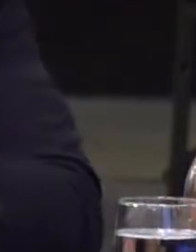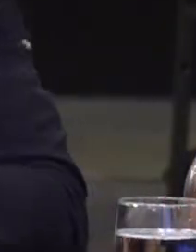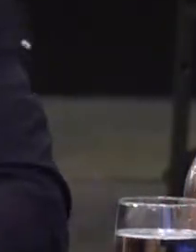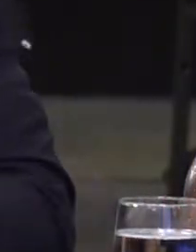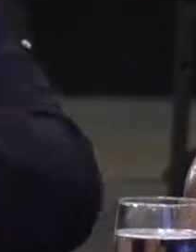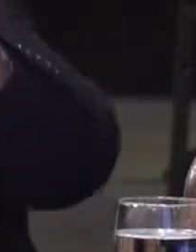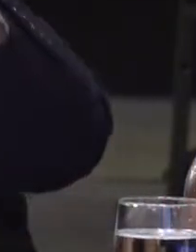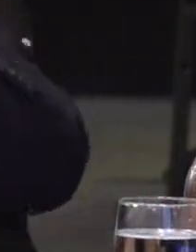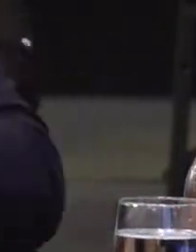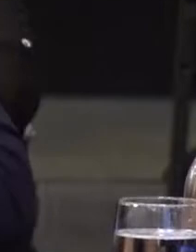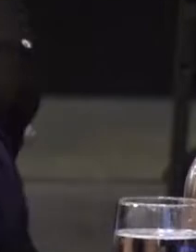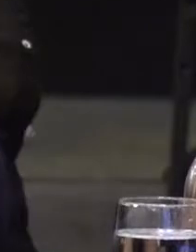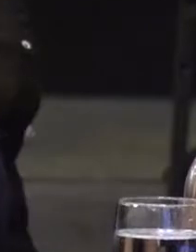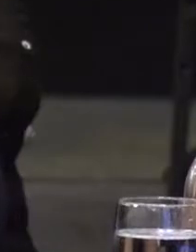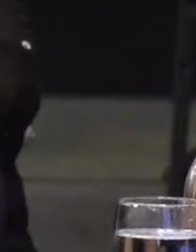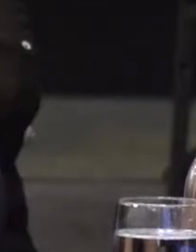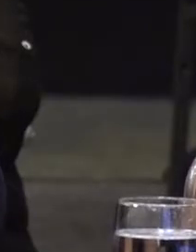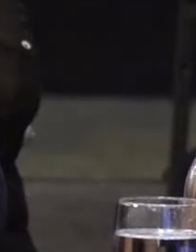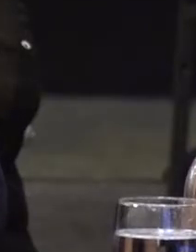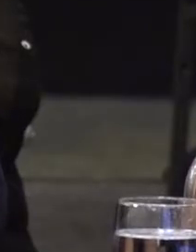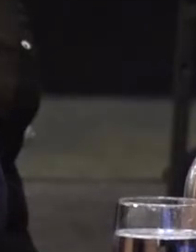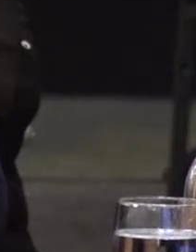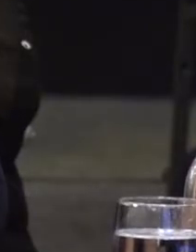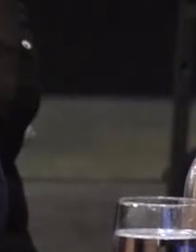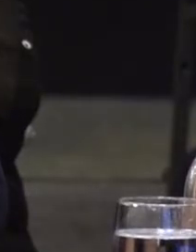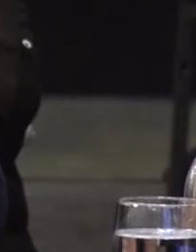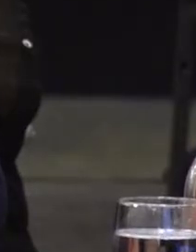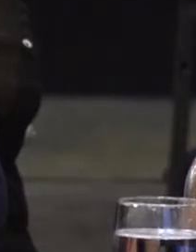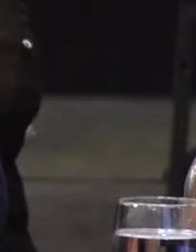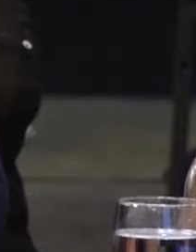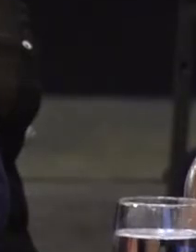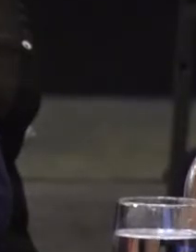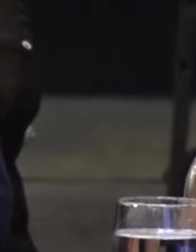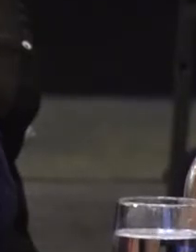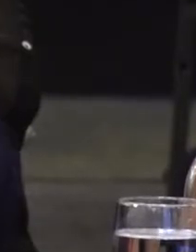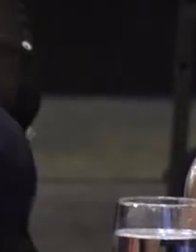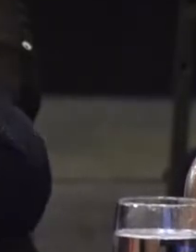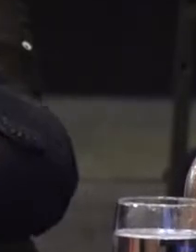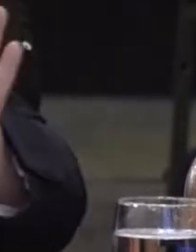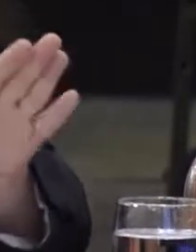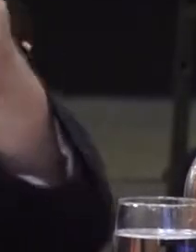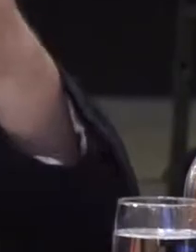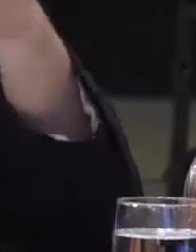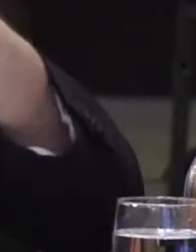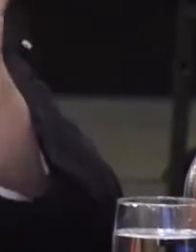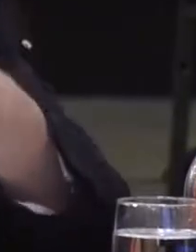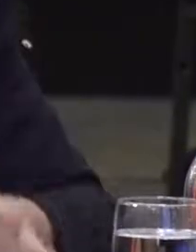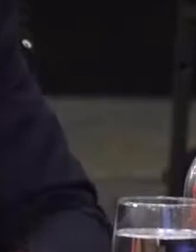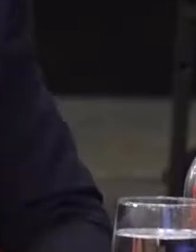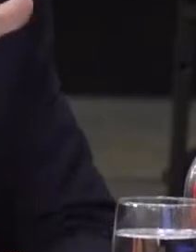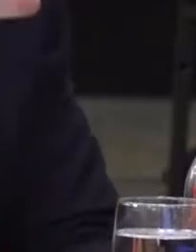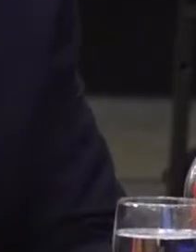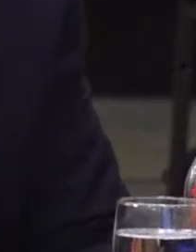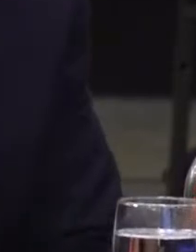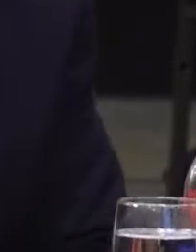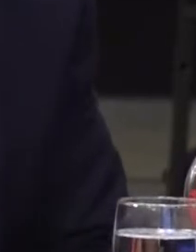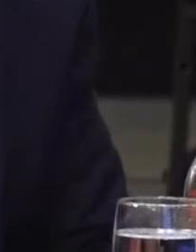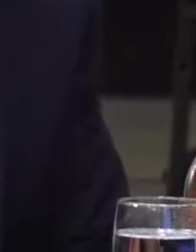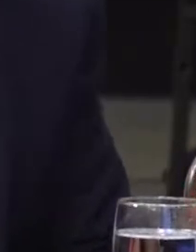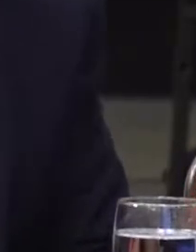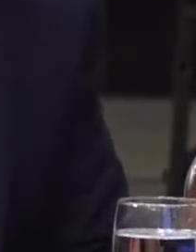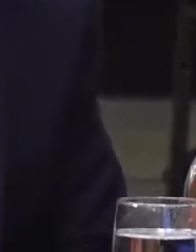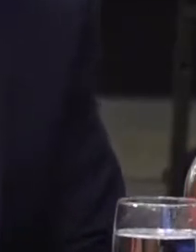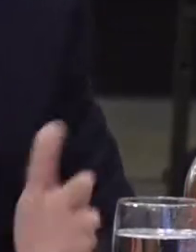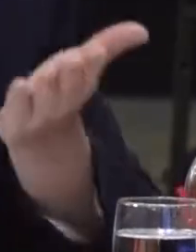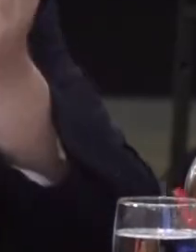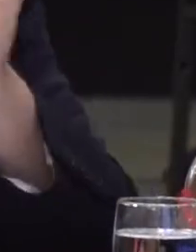trabajan en empresas privadas, ya que la administración pública no cede muchos espacios para que trabajen en